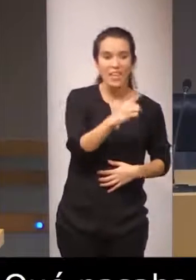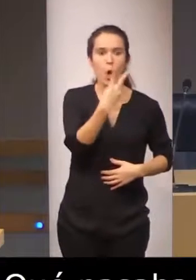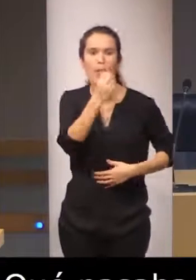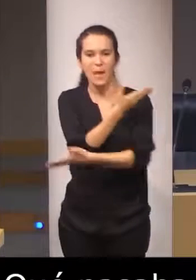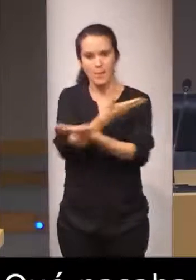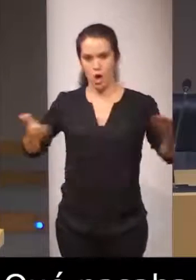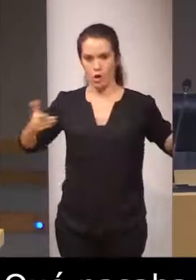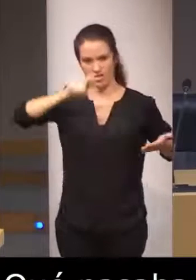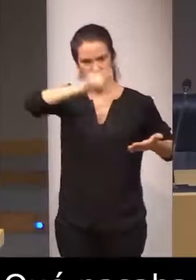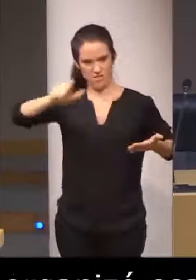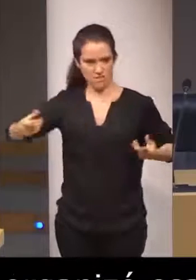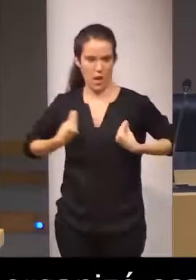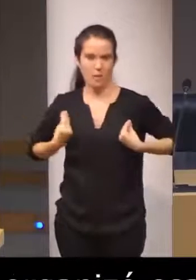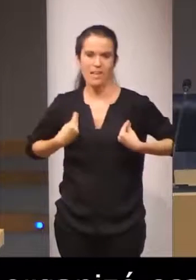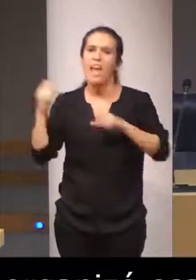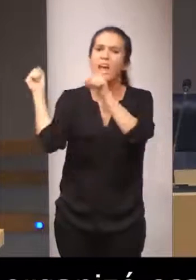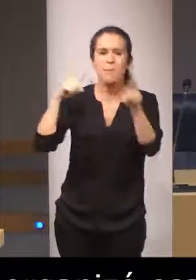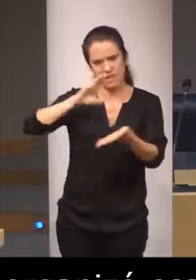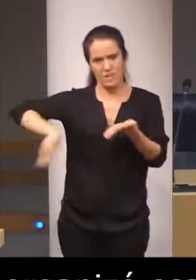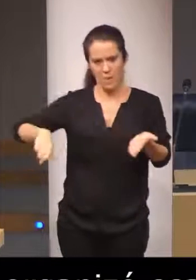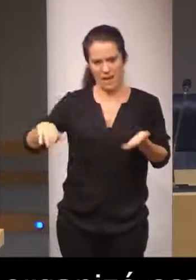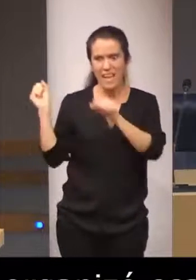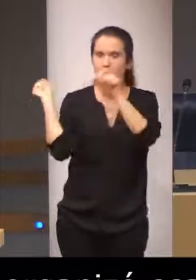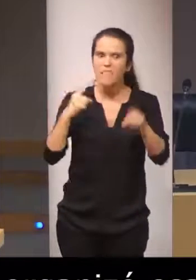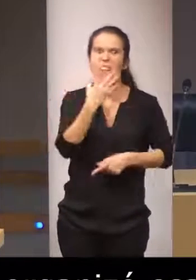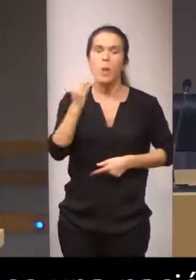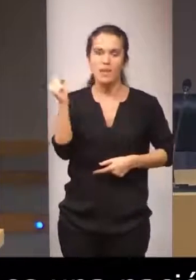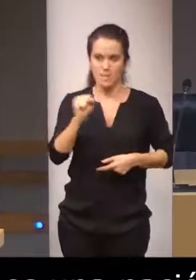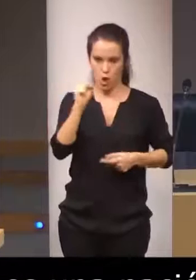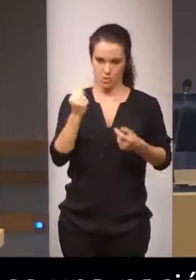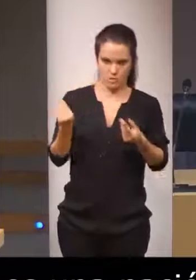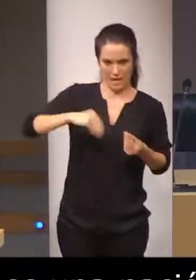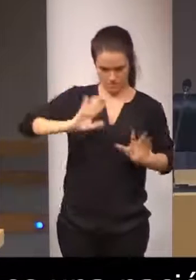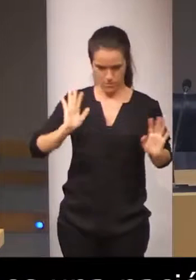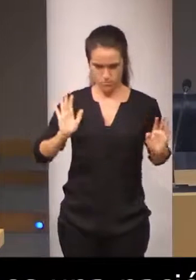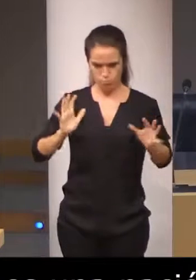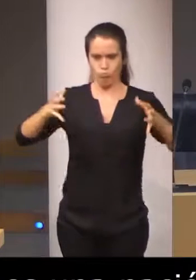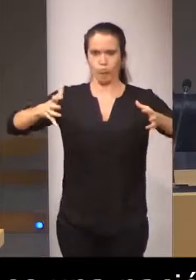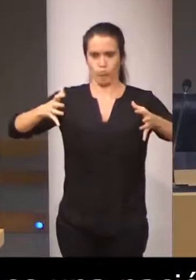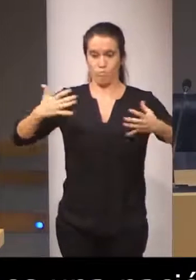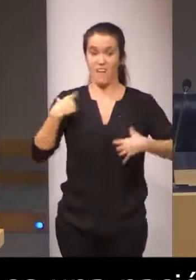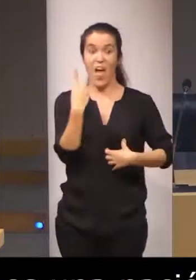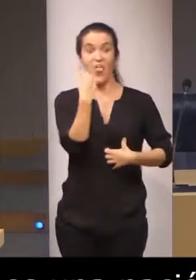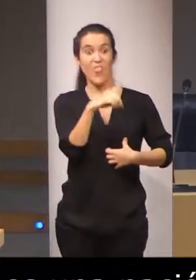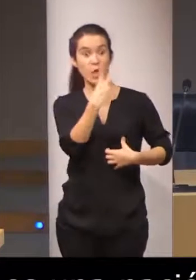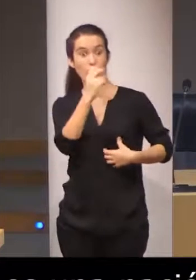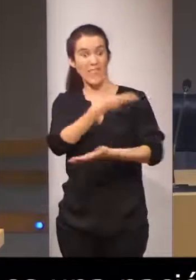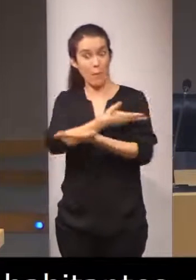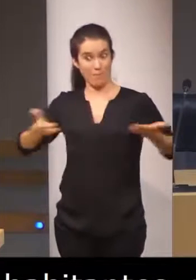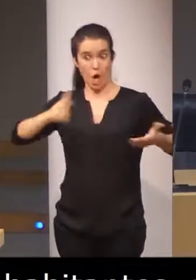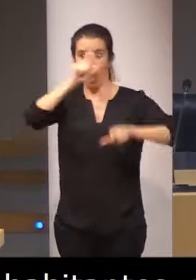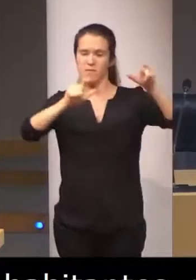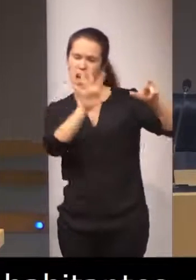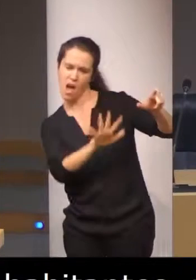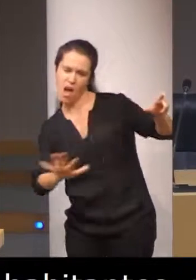habitantes no cuento los emigrantes que son 50 millones más en 120 millones de habitantes en todo